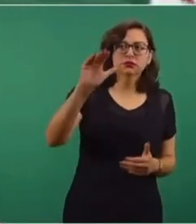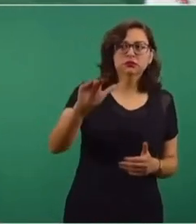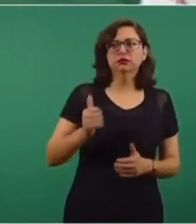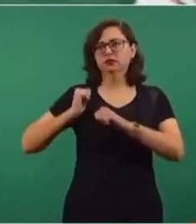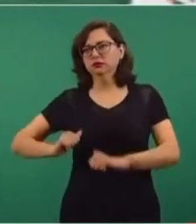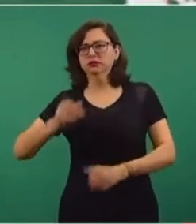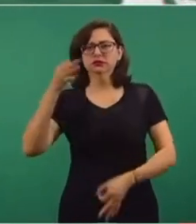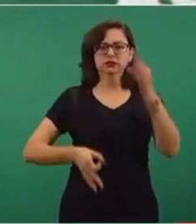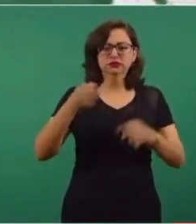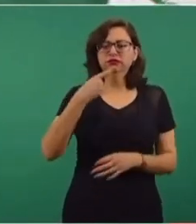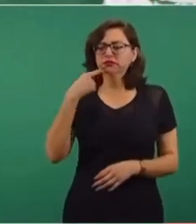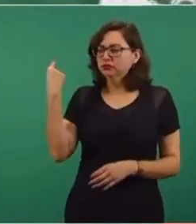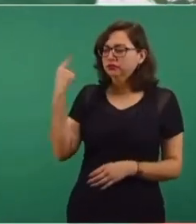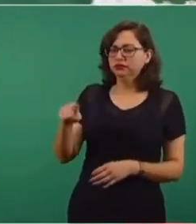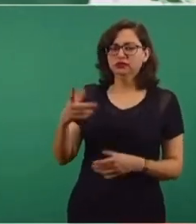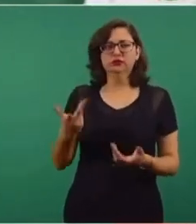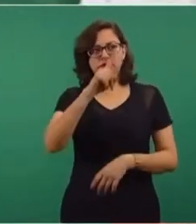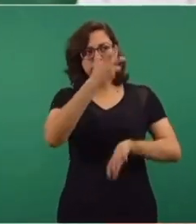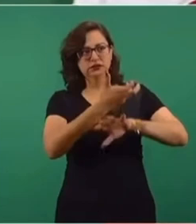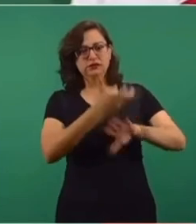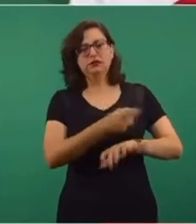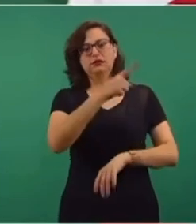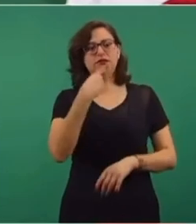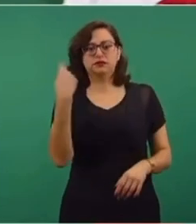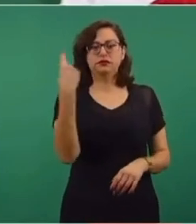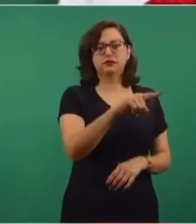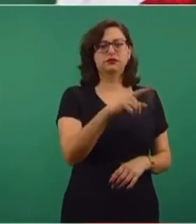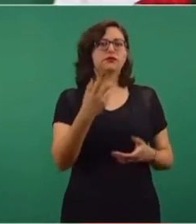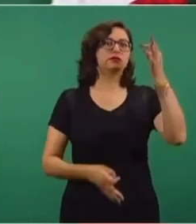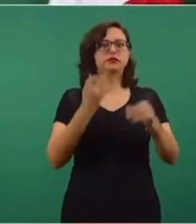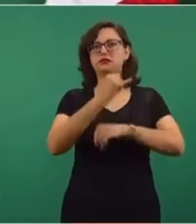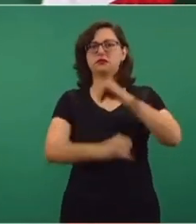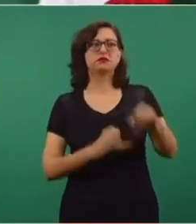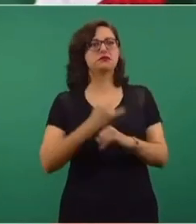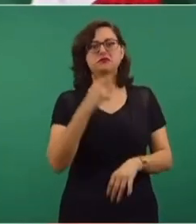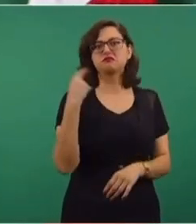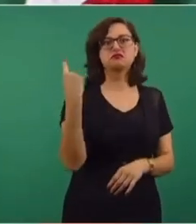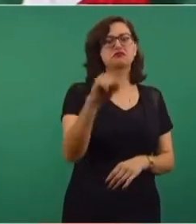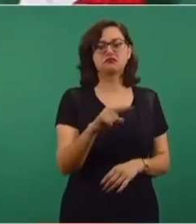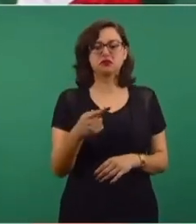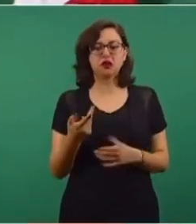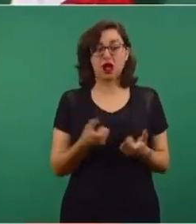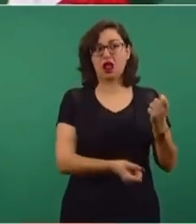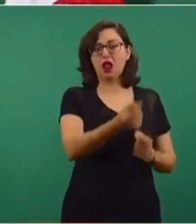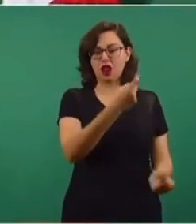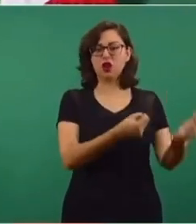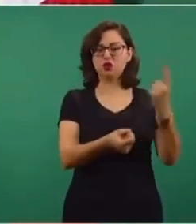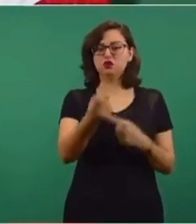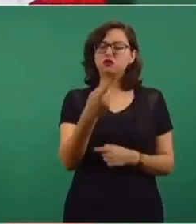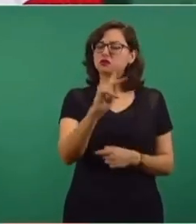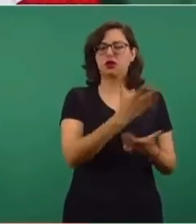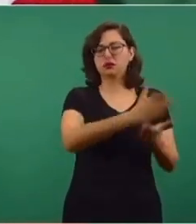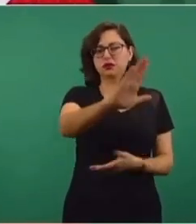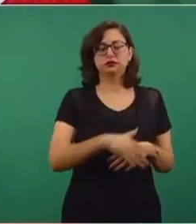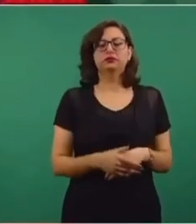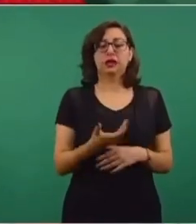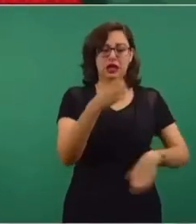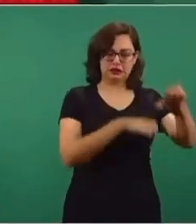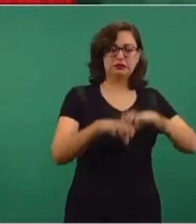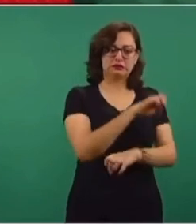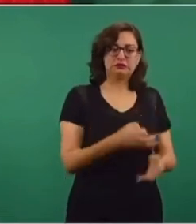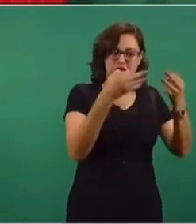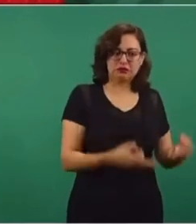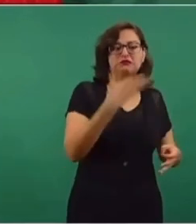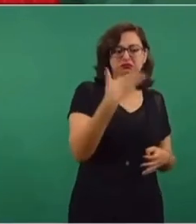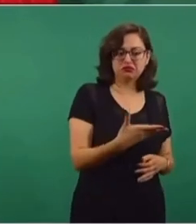y hablan de acusarnos en Washington y de ir a tribunales internacionales, pero eso es otra cosa. Los verdaderos empresarios,